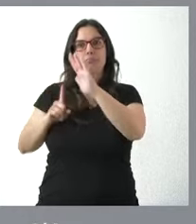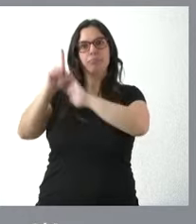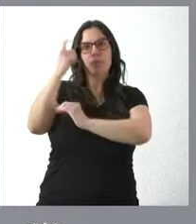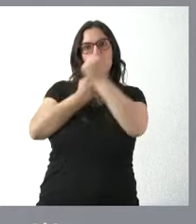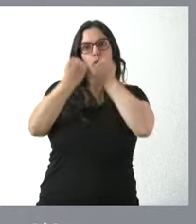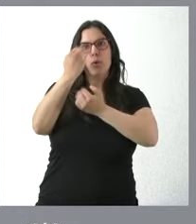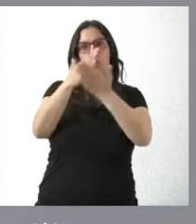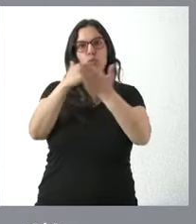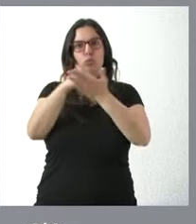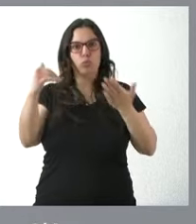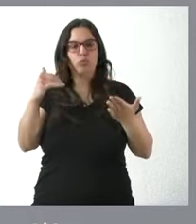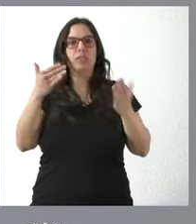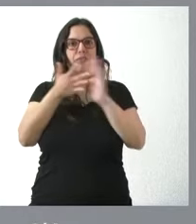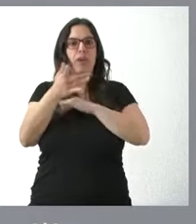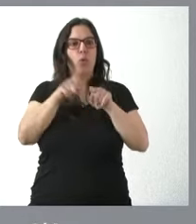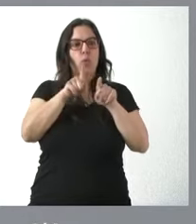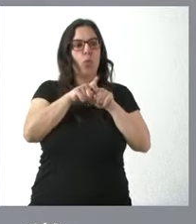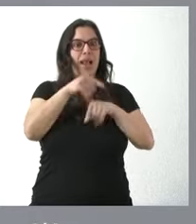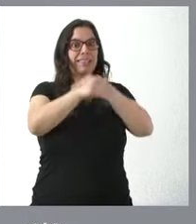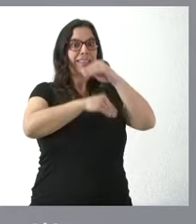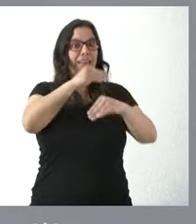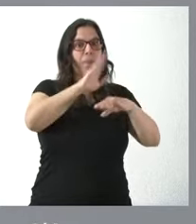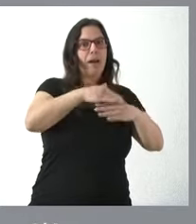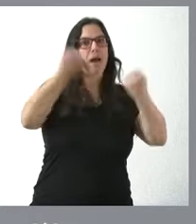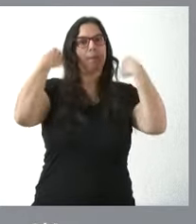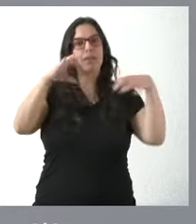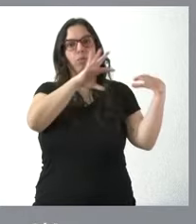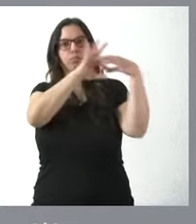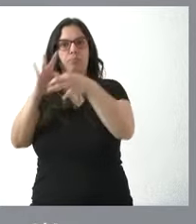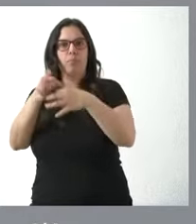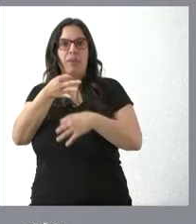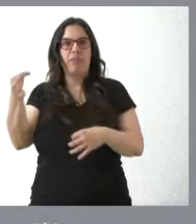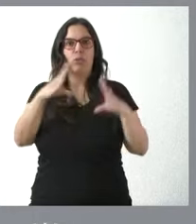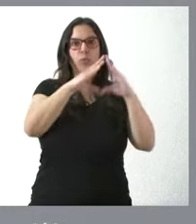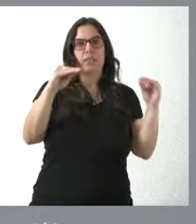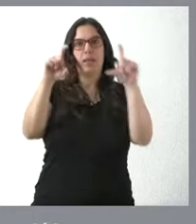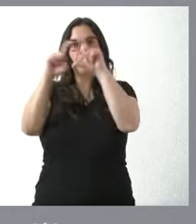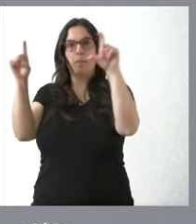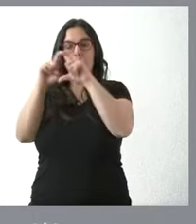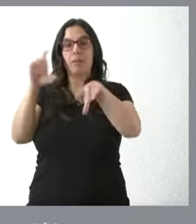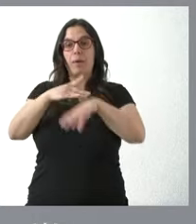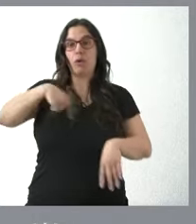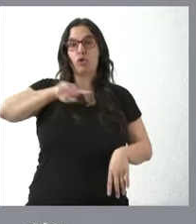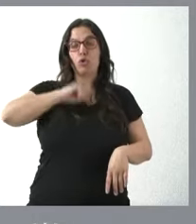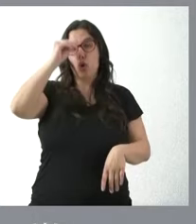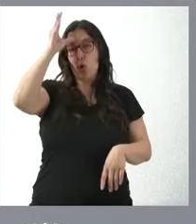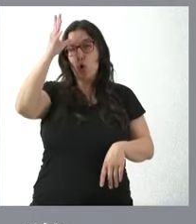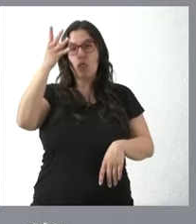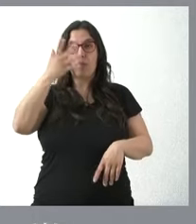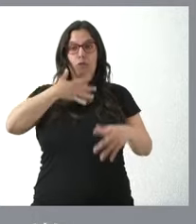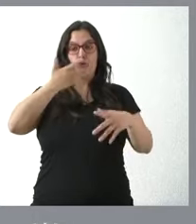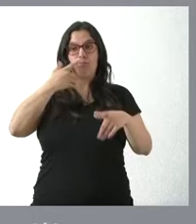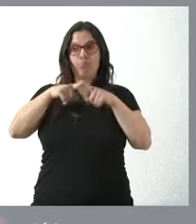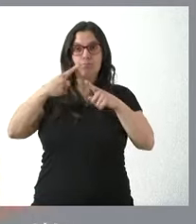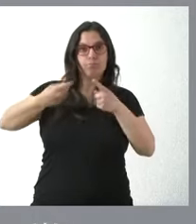y por lo que tenga este carácter práctico y de vinculación entre la universidad y la empresa. Es esencial para nosotros la transferencia del conocimiento en Castilla y León.